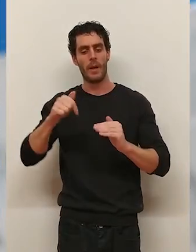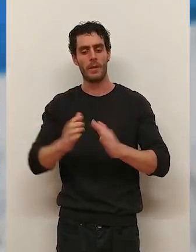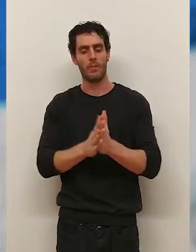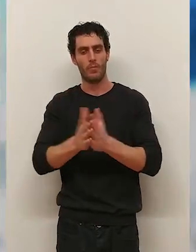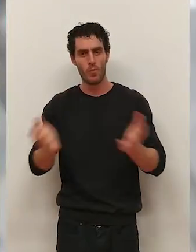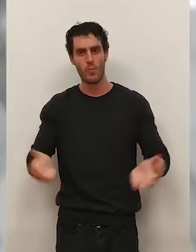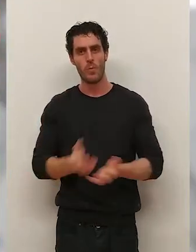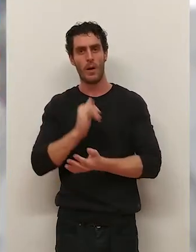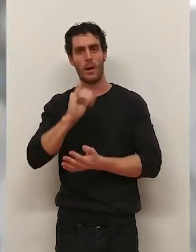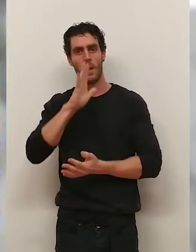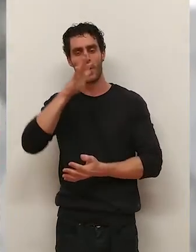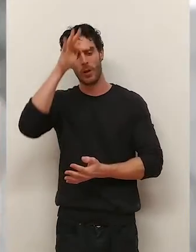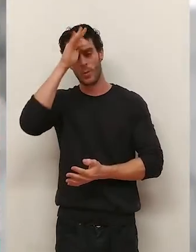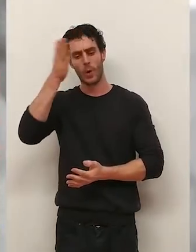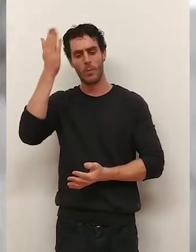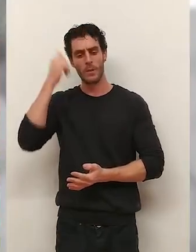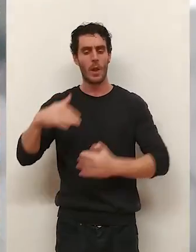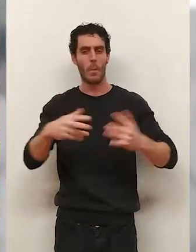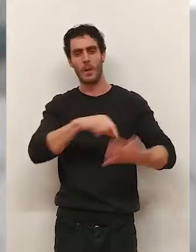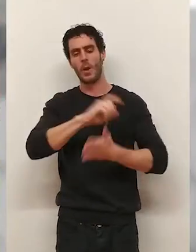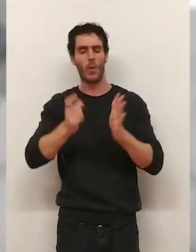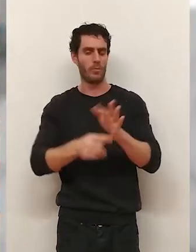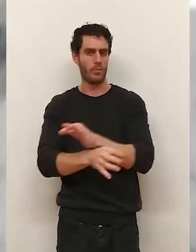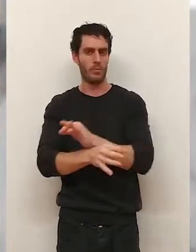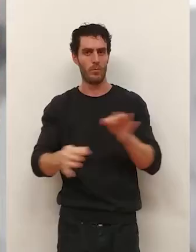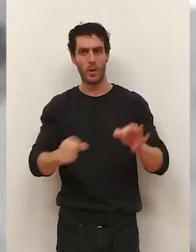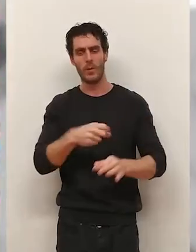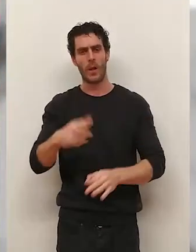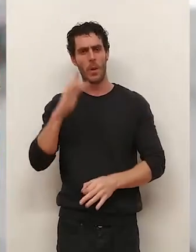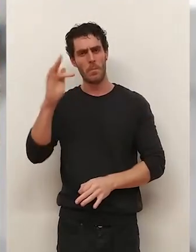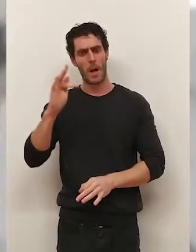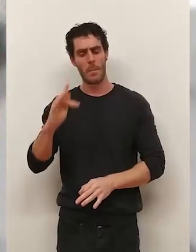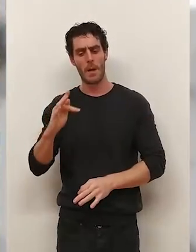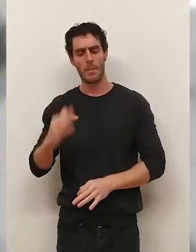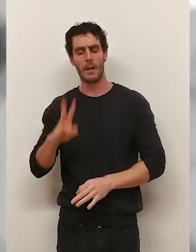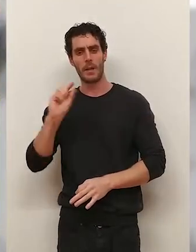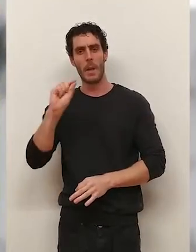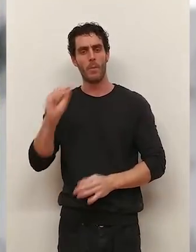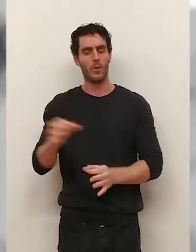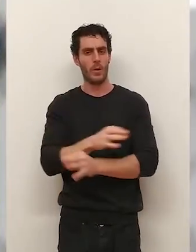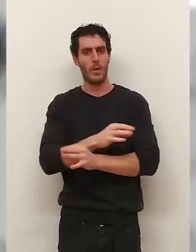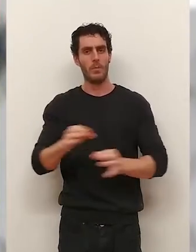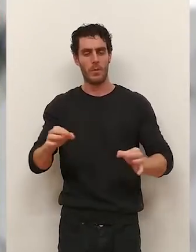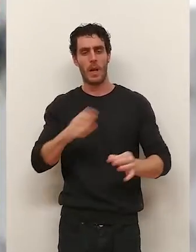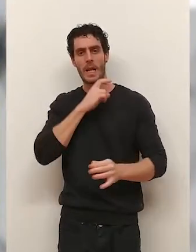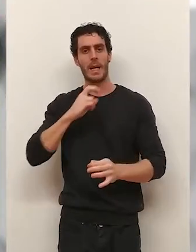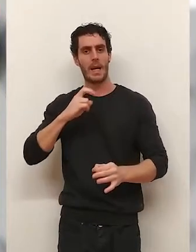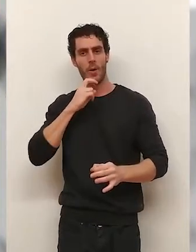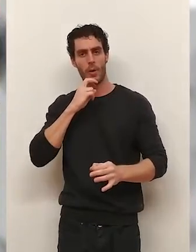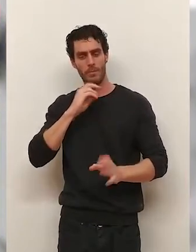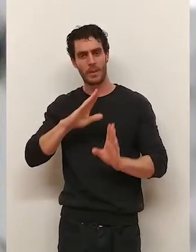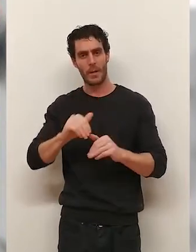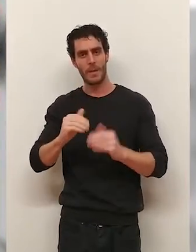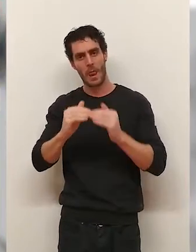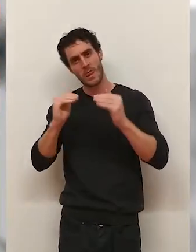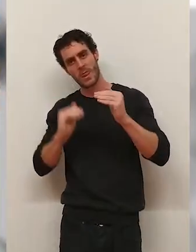Andan motivados los riojabajeños después de hacer el domingo un partido completo en el que todo les salió bien. Tres puntos de oro los que han sumado a los rojillos que